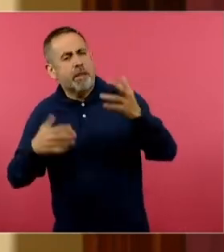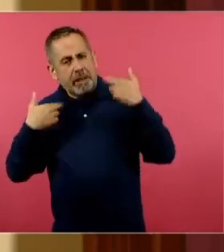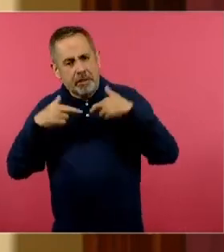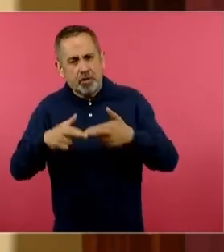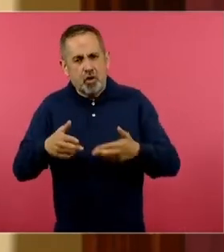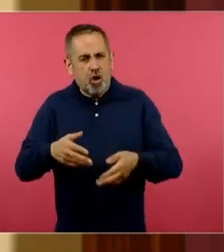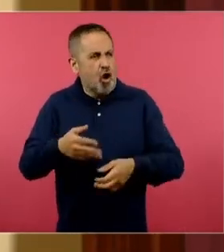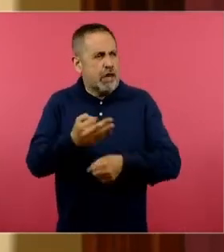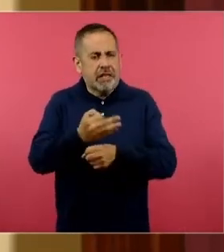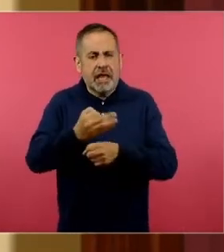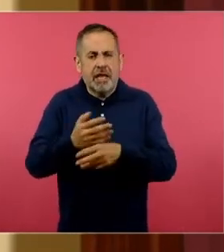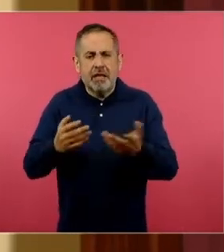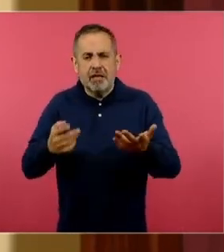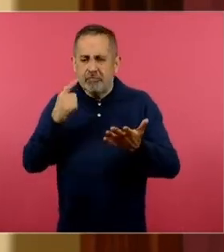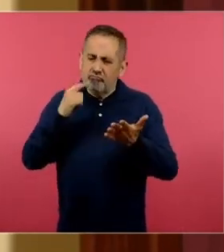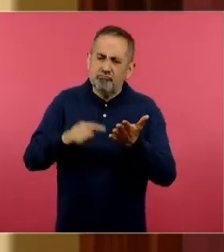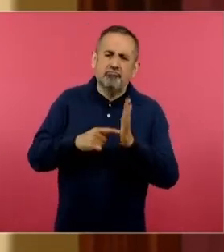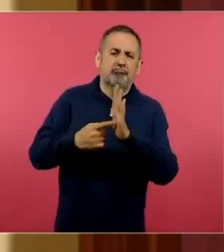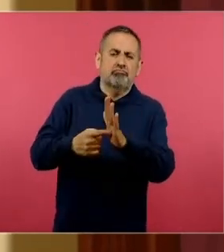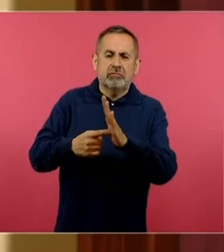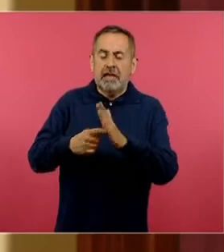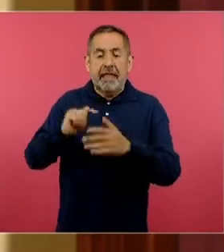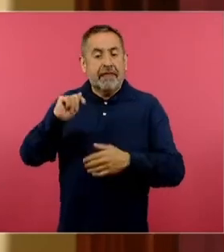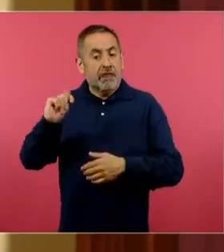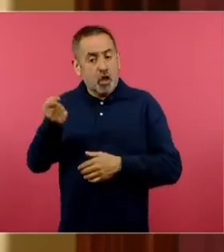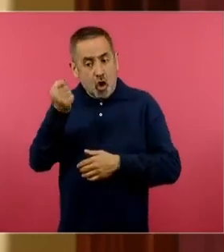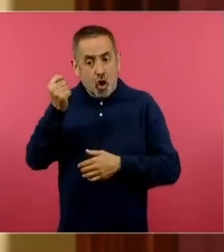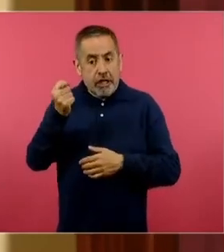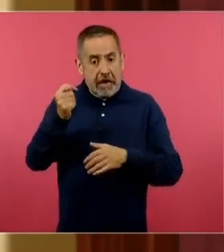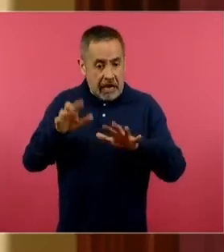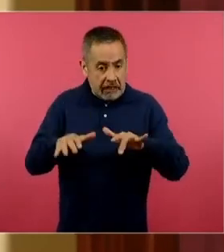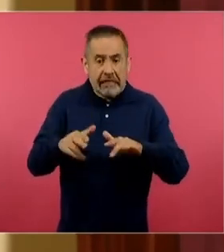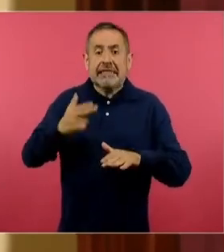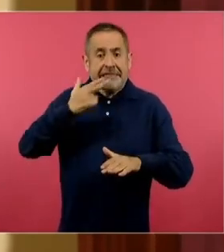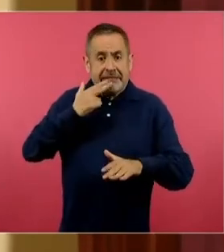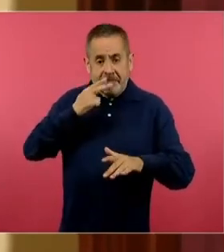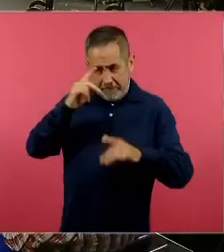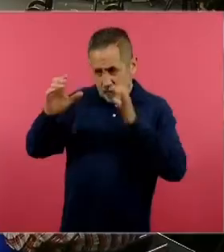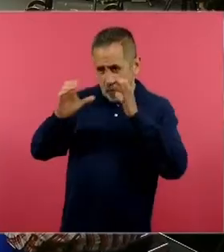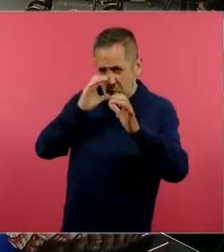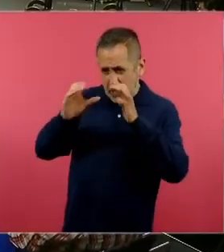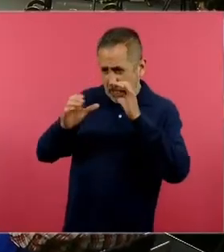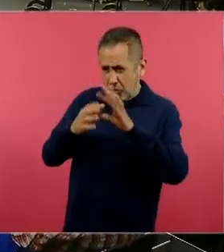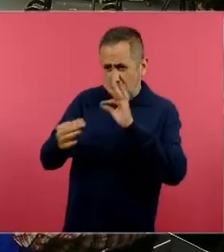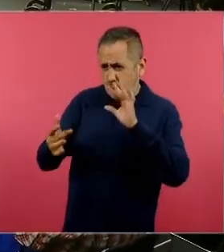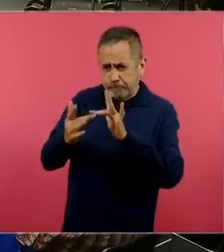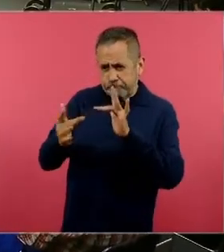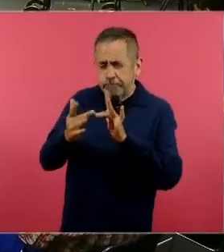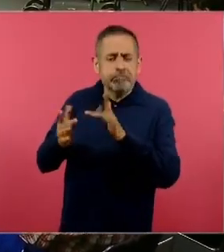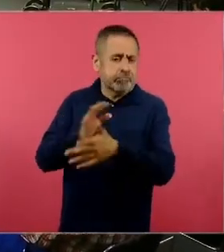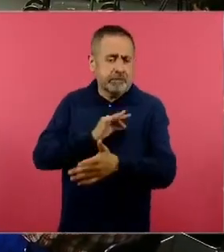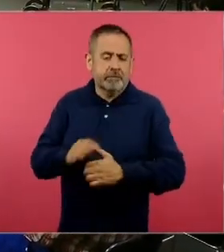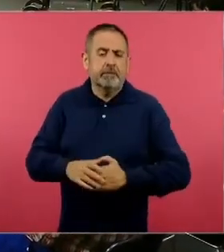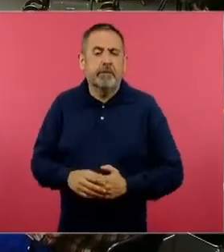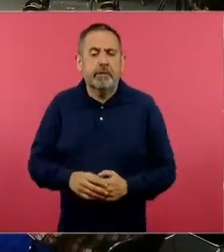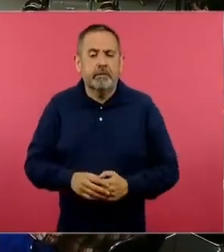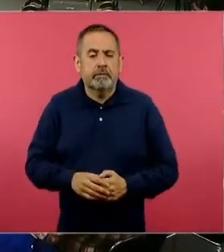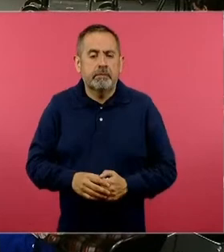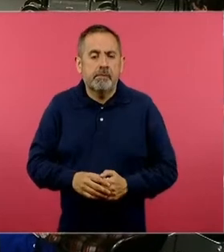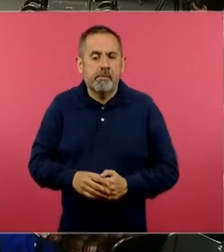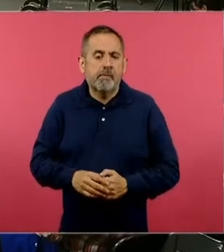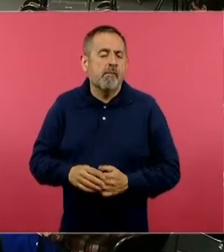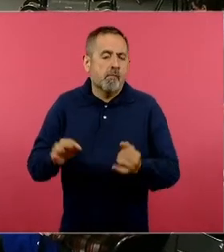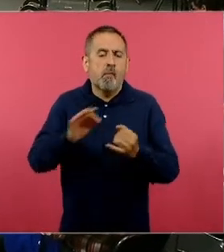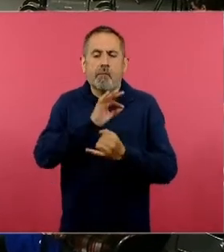en este preciso momento, para demostrar que la tecnología también hace comunicación. Bueno, siguiente por favor. Y ya para concluir,